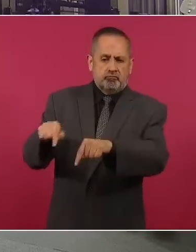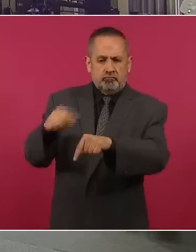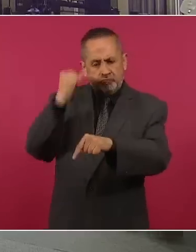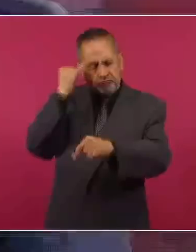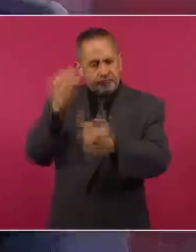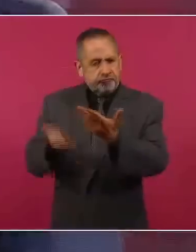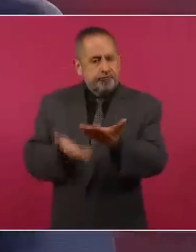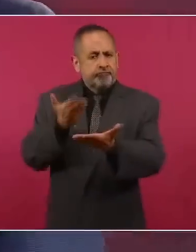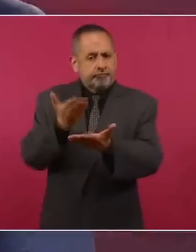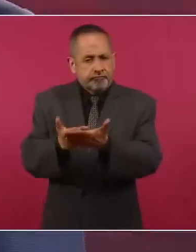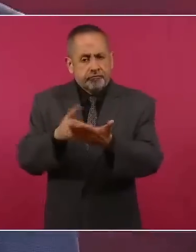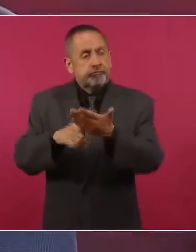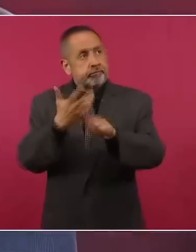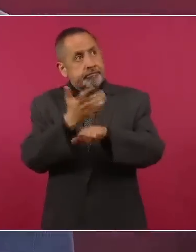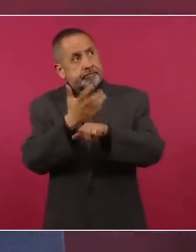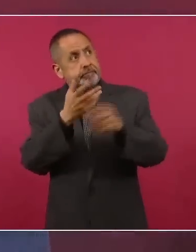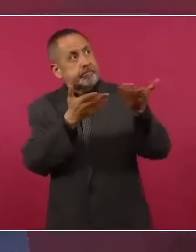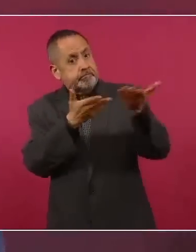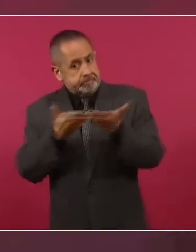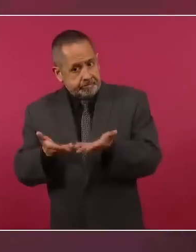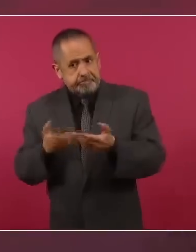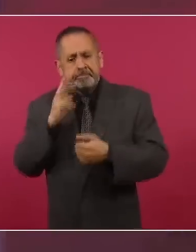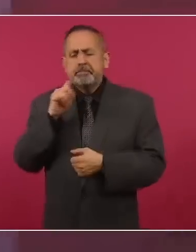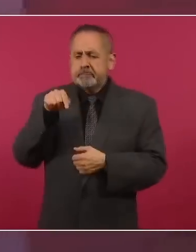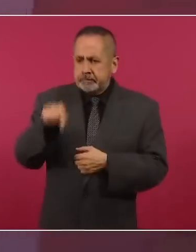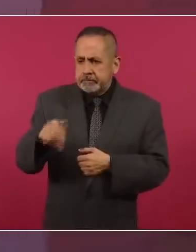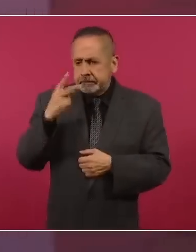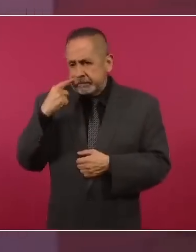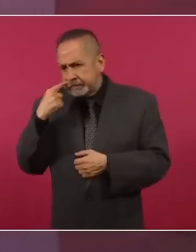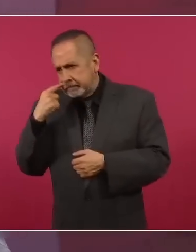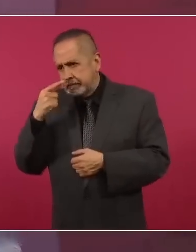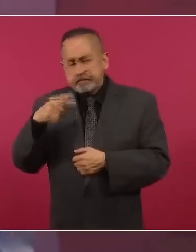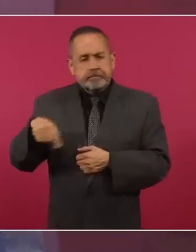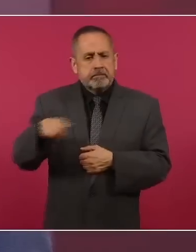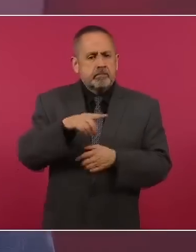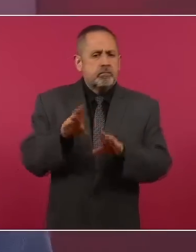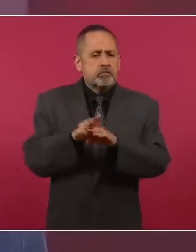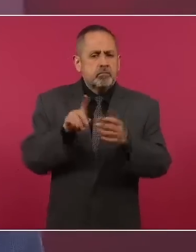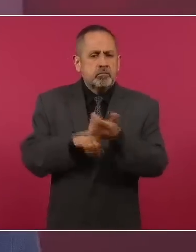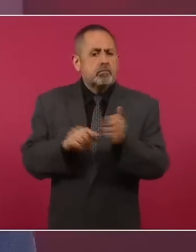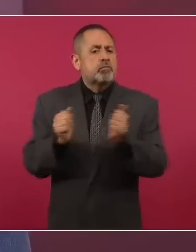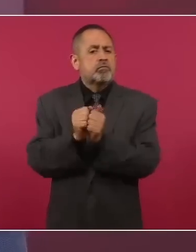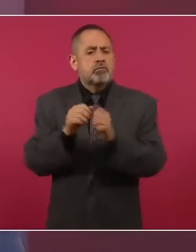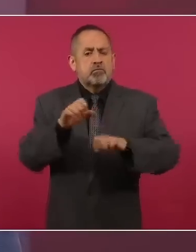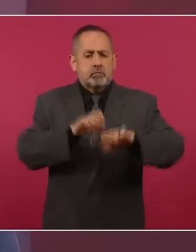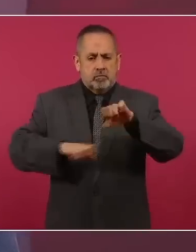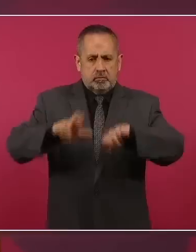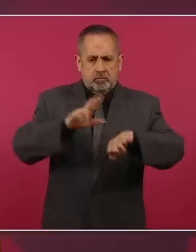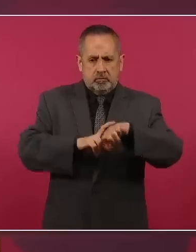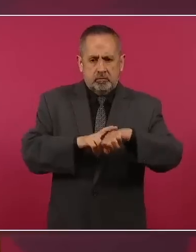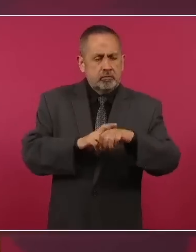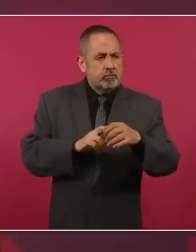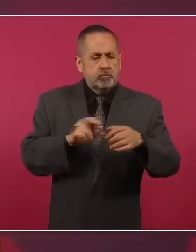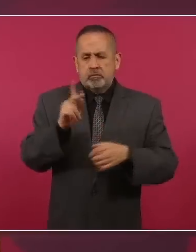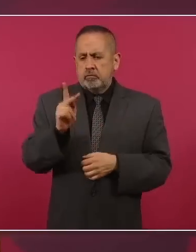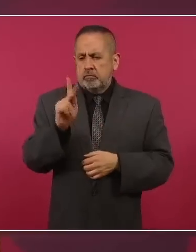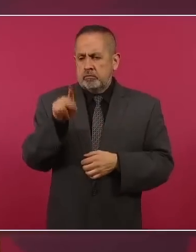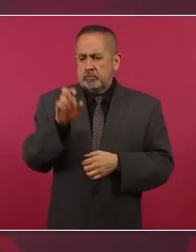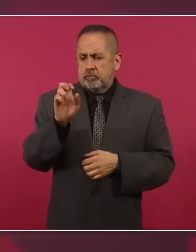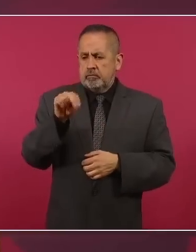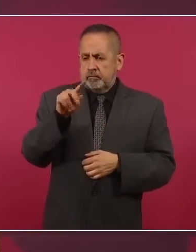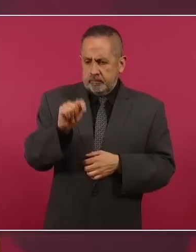estadounidenses, vienen con el embajador Ken Salazar